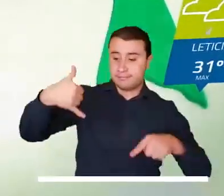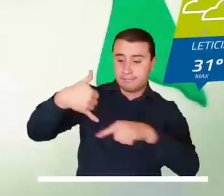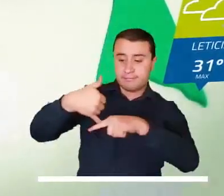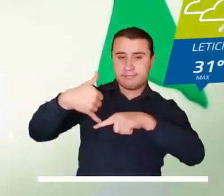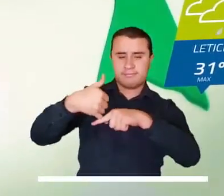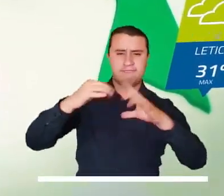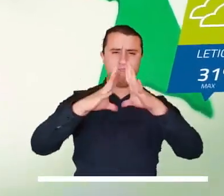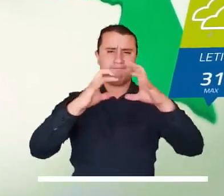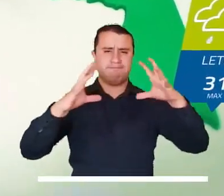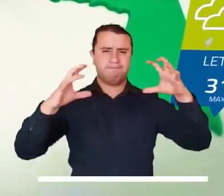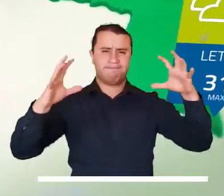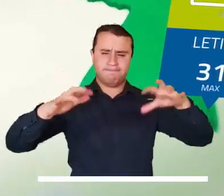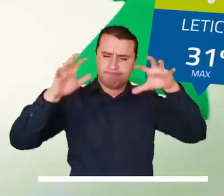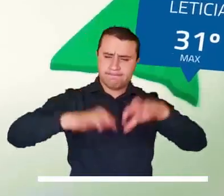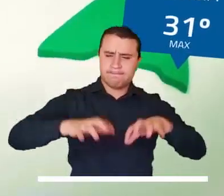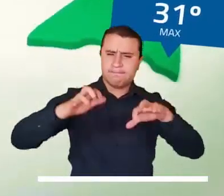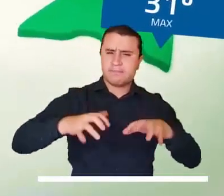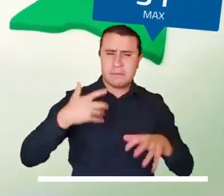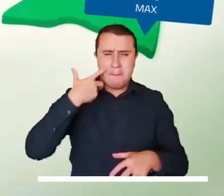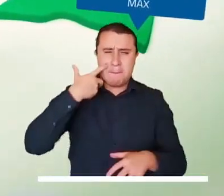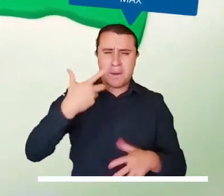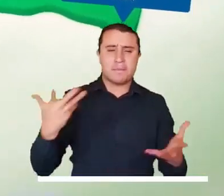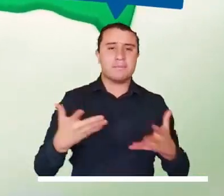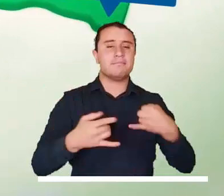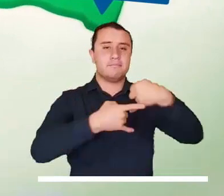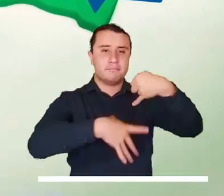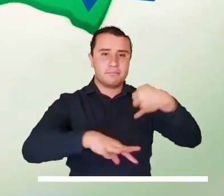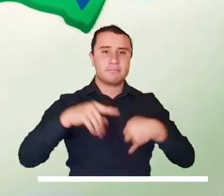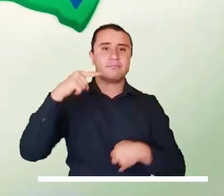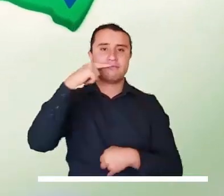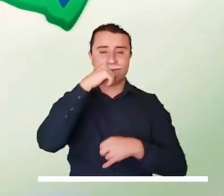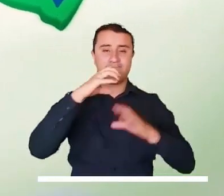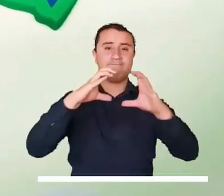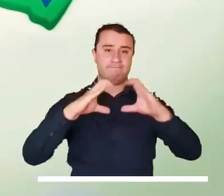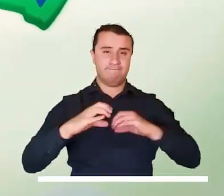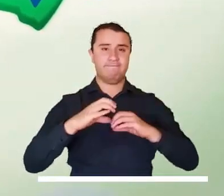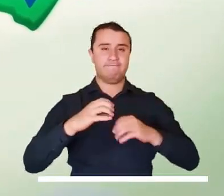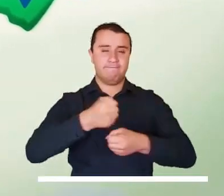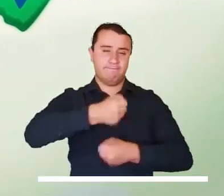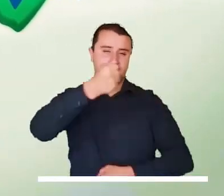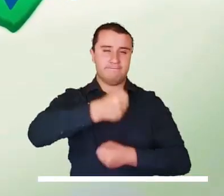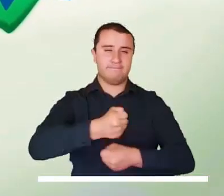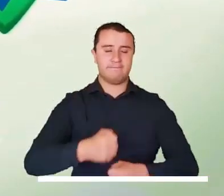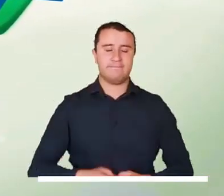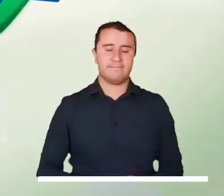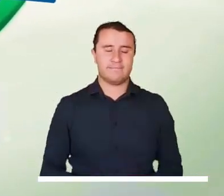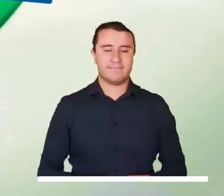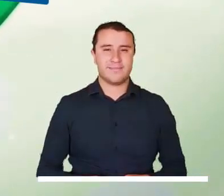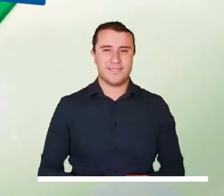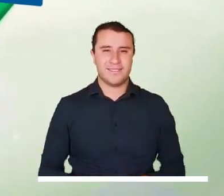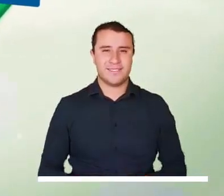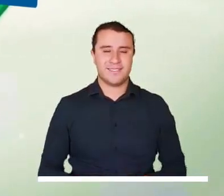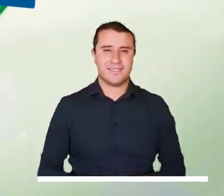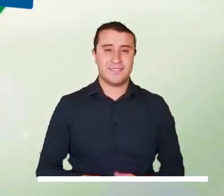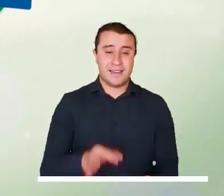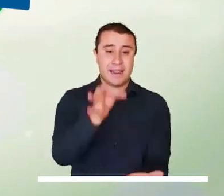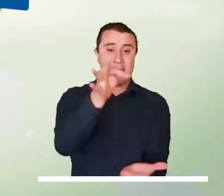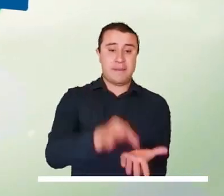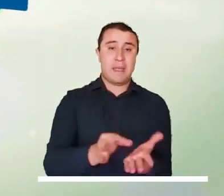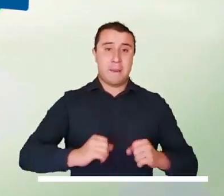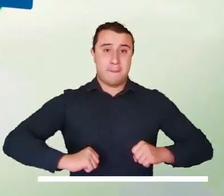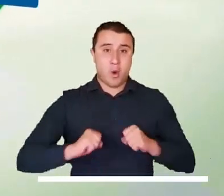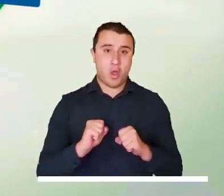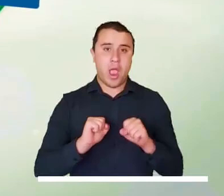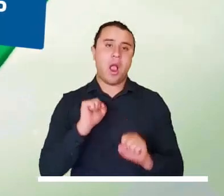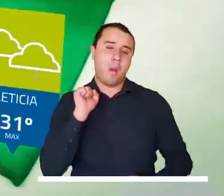Bichata. La Amazonía estará acompañada de nubes y pueden presentarse lluvias principalmente en Guainía, Amazonas, Caquetá y Baupés.